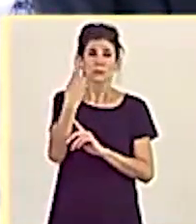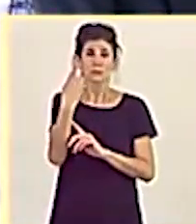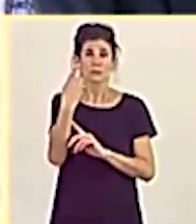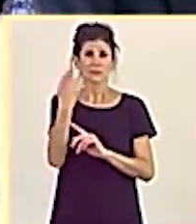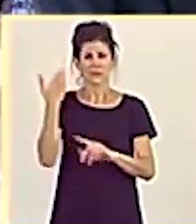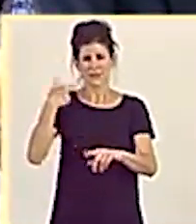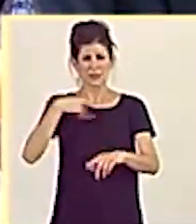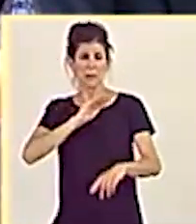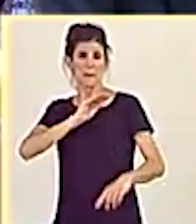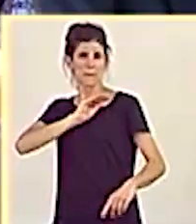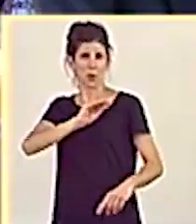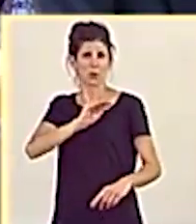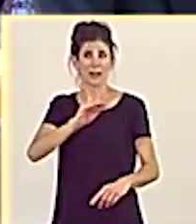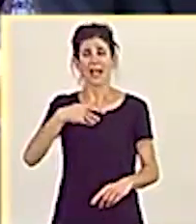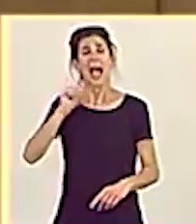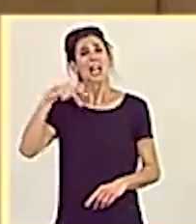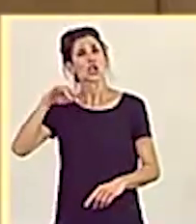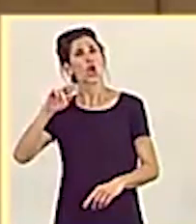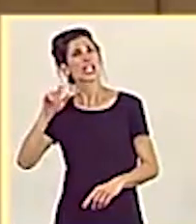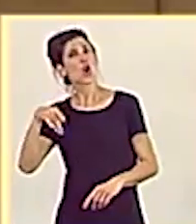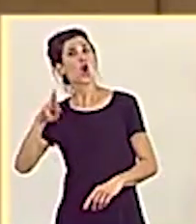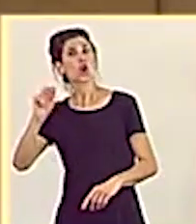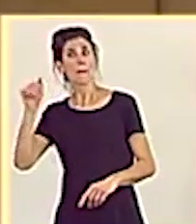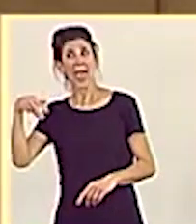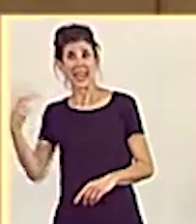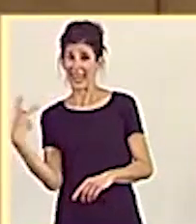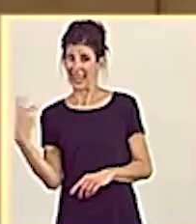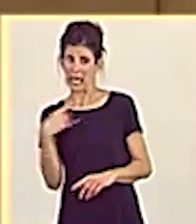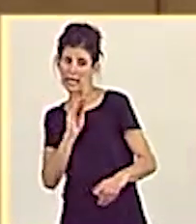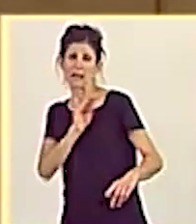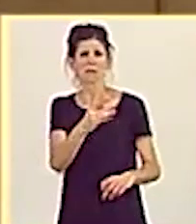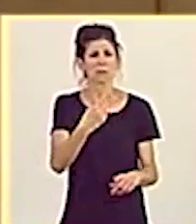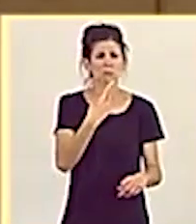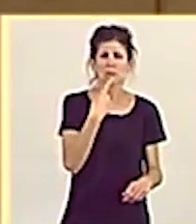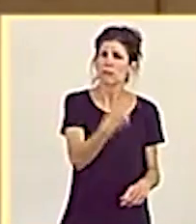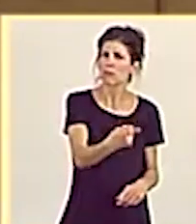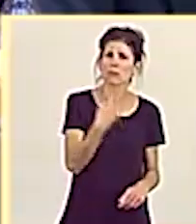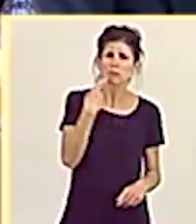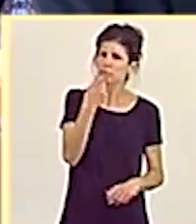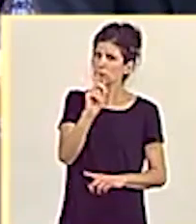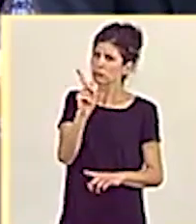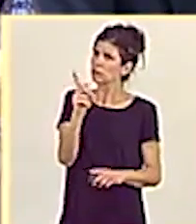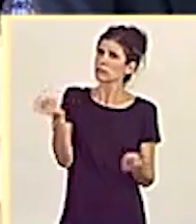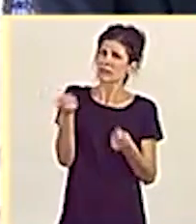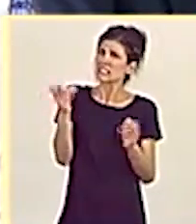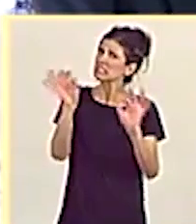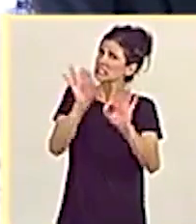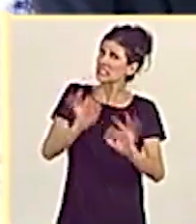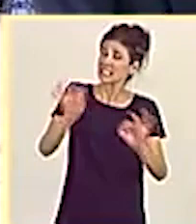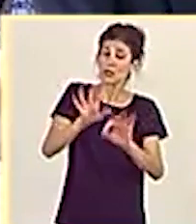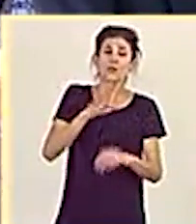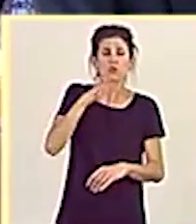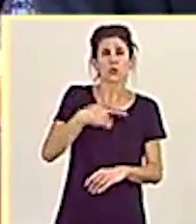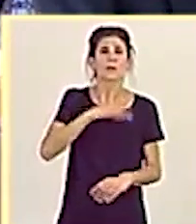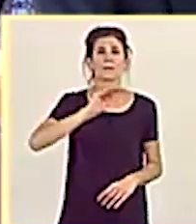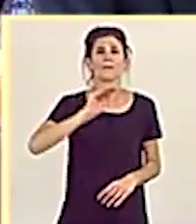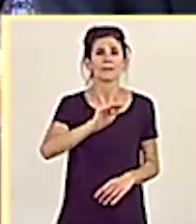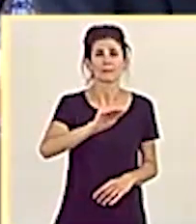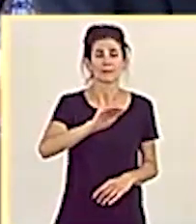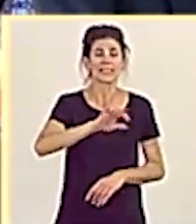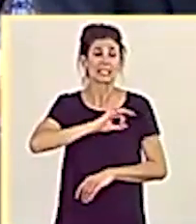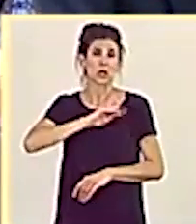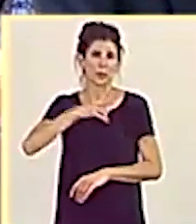que formulé junto al senador Antonio Román, usted dijo que no estaban publicados. Por eso le pregunto, señor